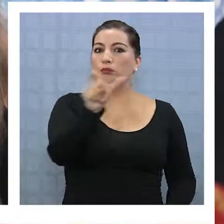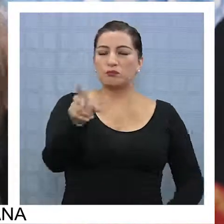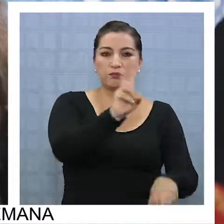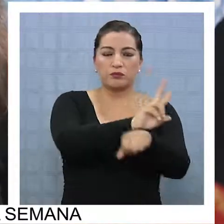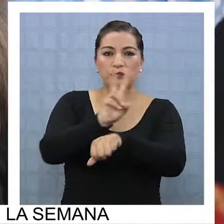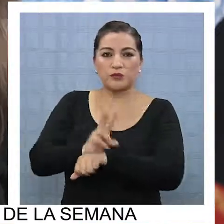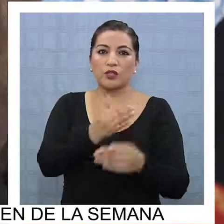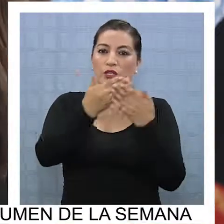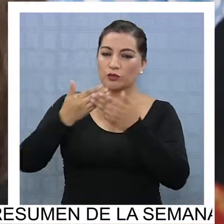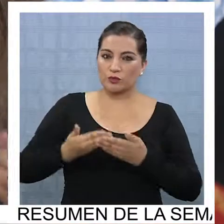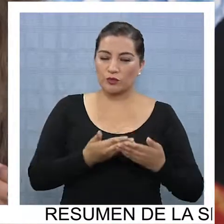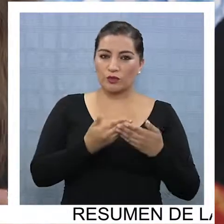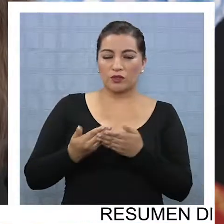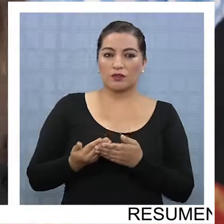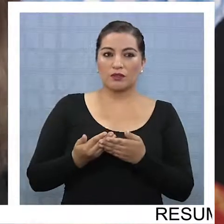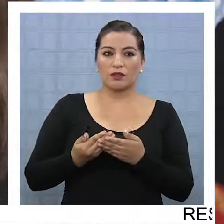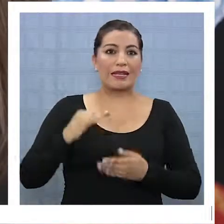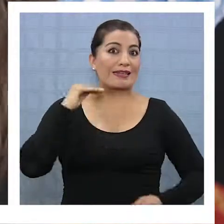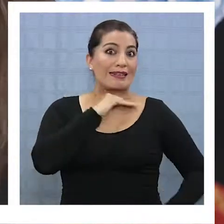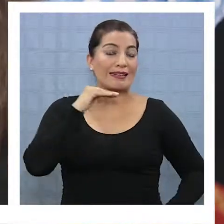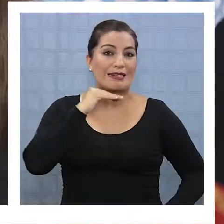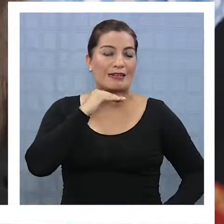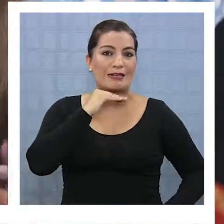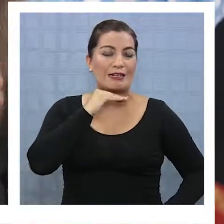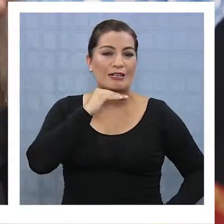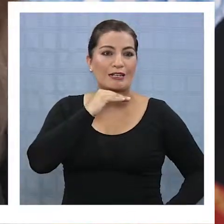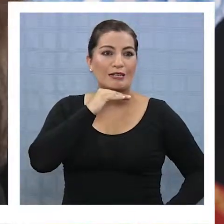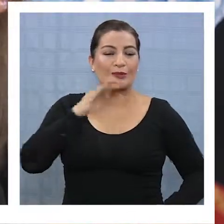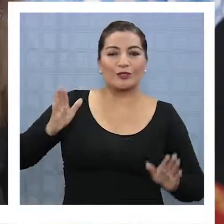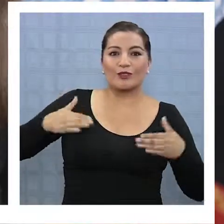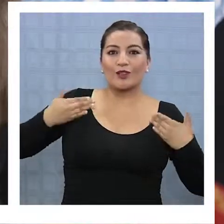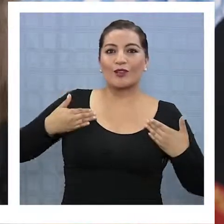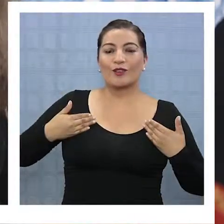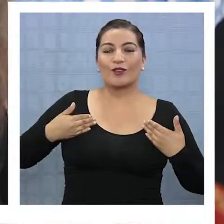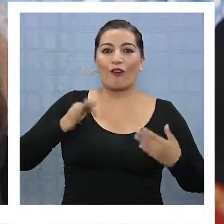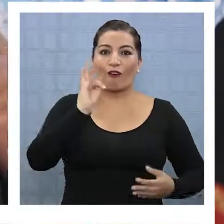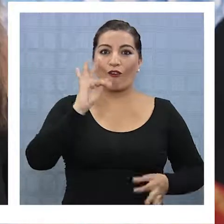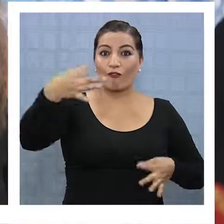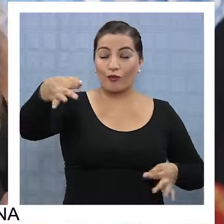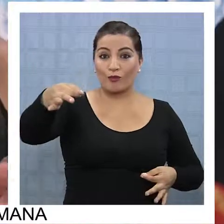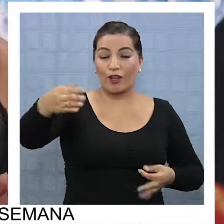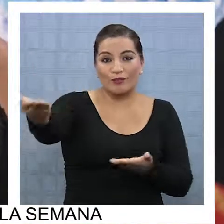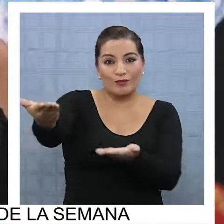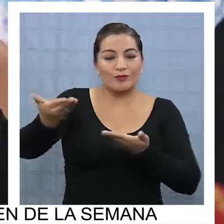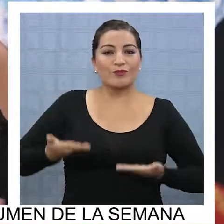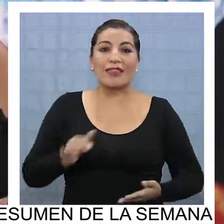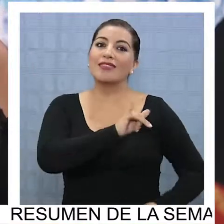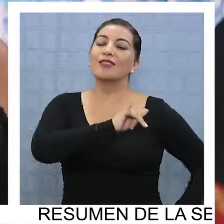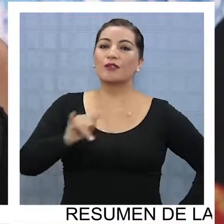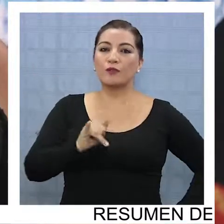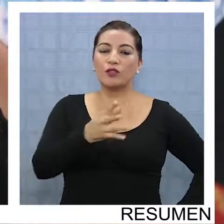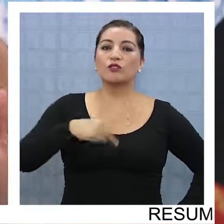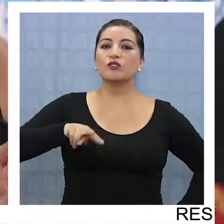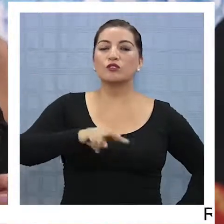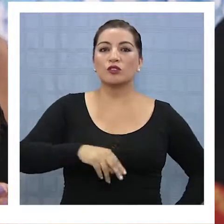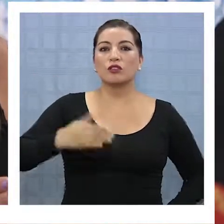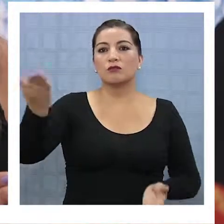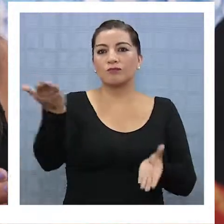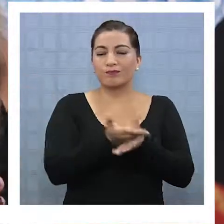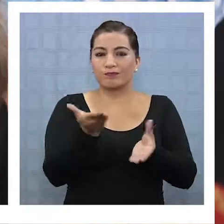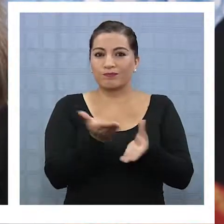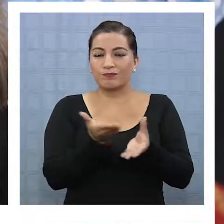profesores y estudiantes a que rápidamente se pongan las pilas y nos envíen su formulario. Luego, posterior a eso, nosotros recibimos,